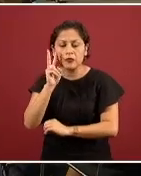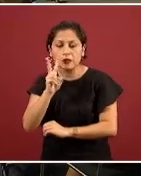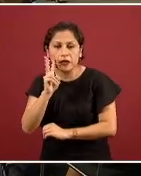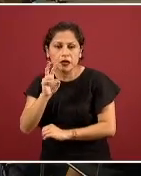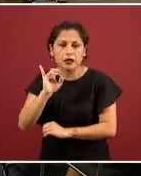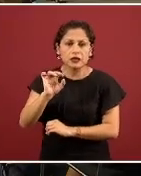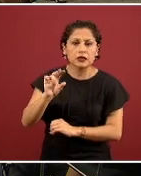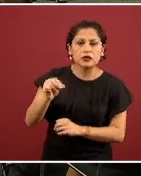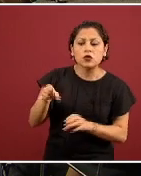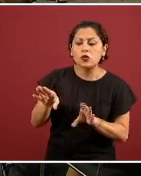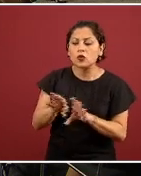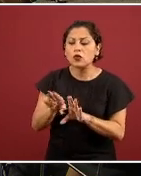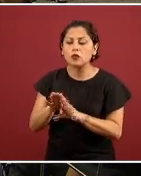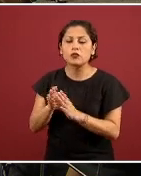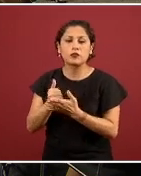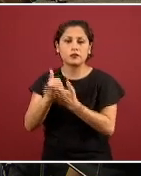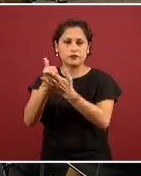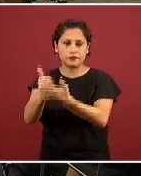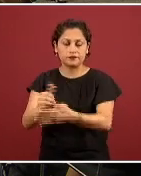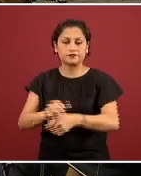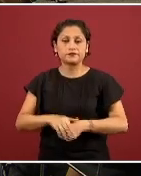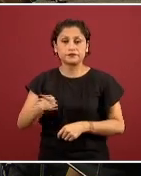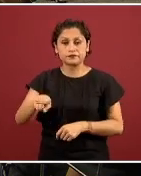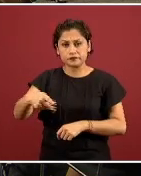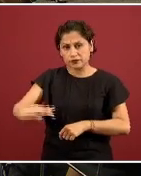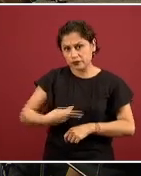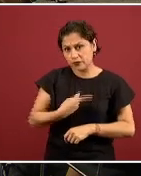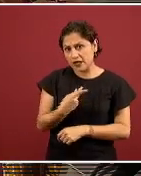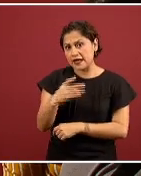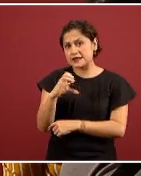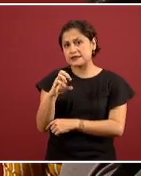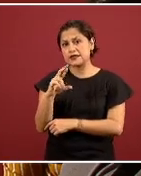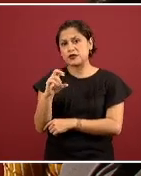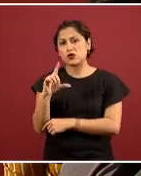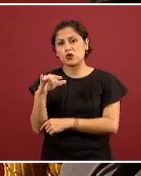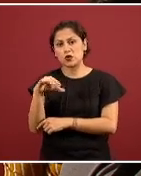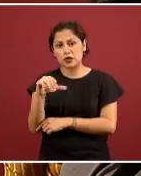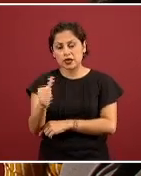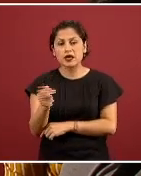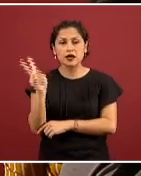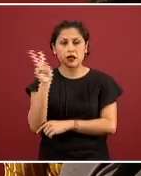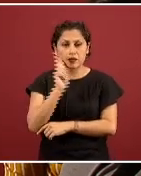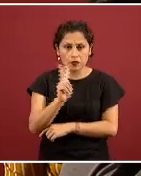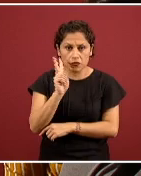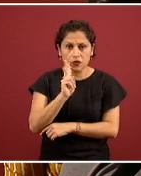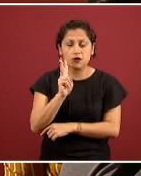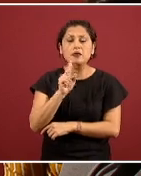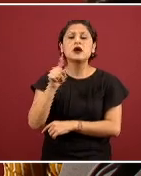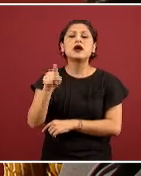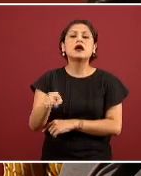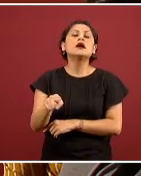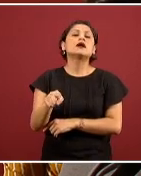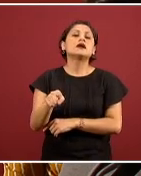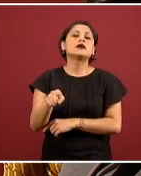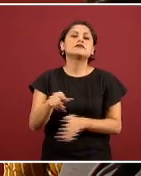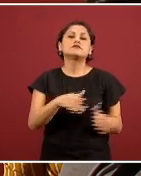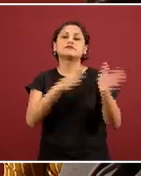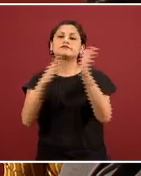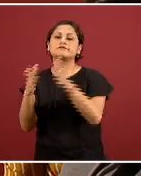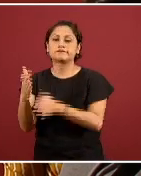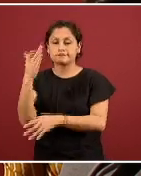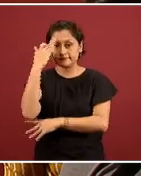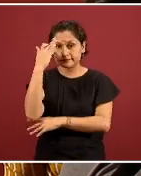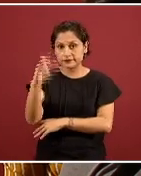posibilidad. Y en relación a las pruebas de serología, estas se dejan normalmente para un periodo posterior, dado que básicamente